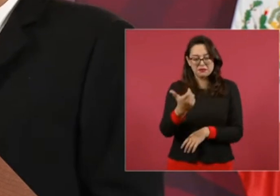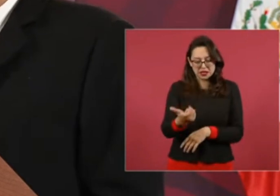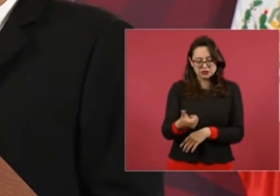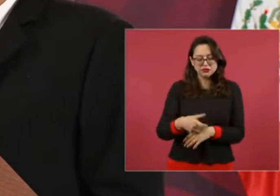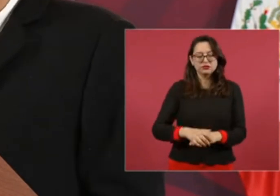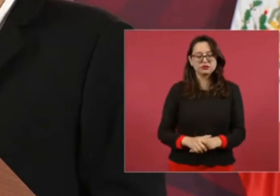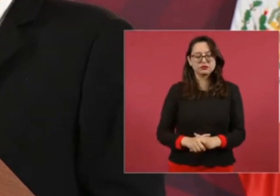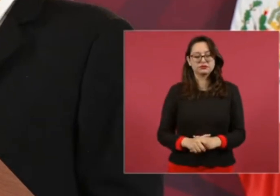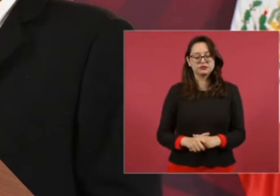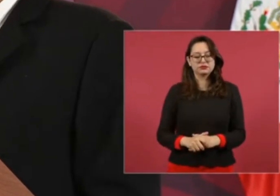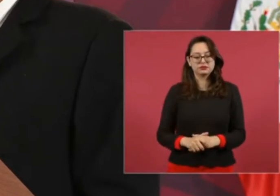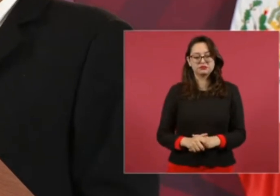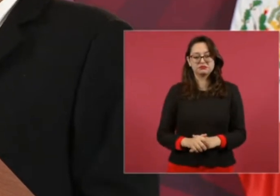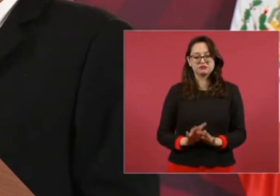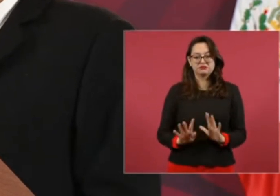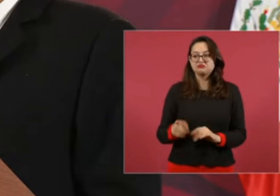Así.